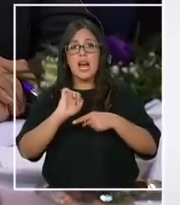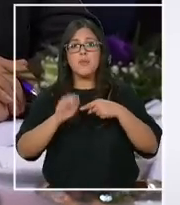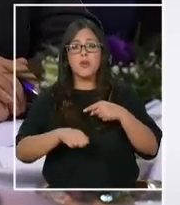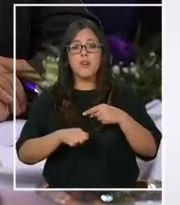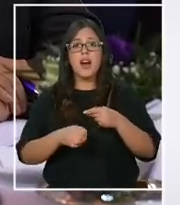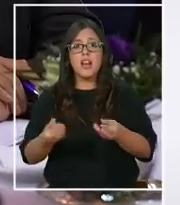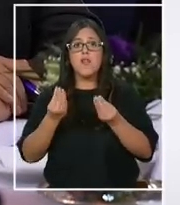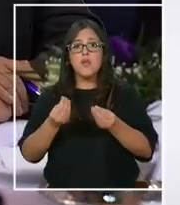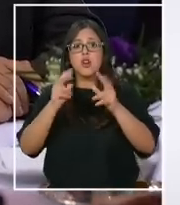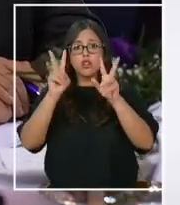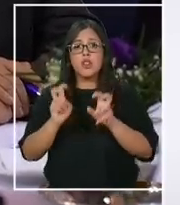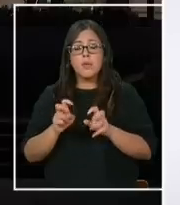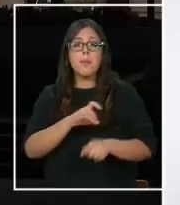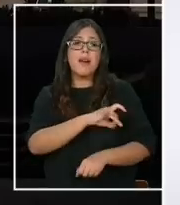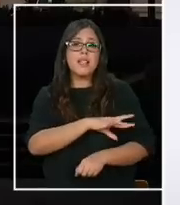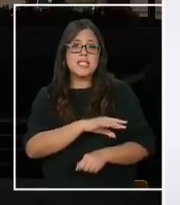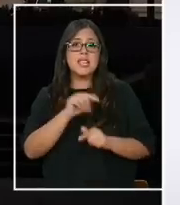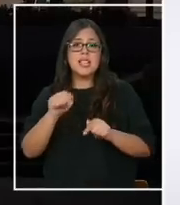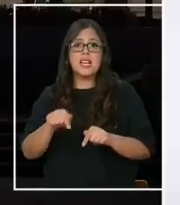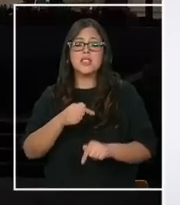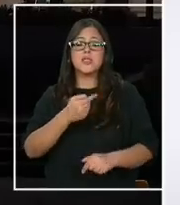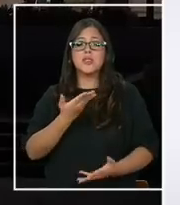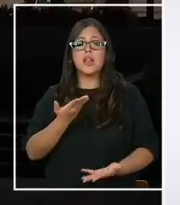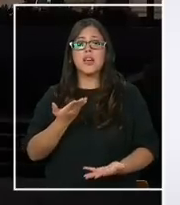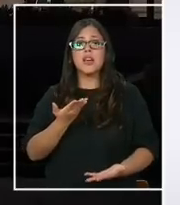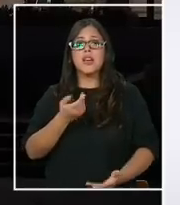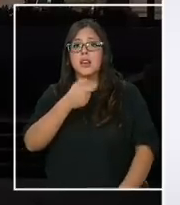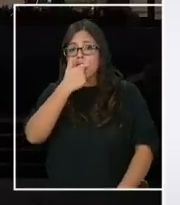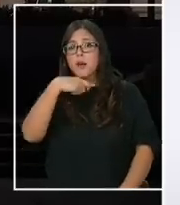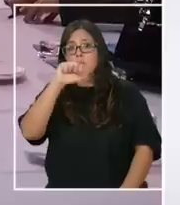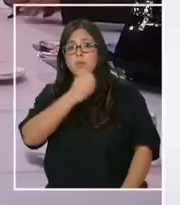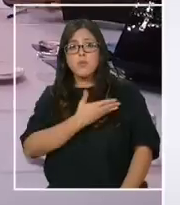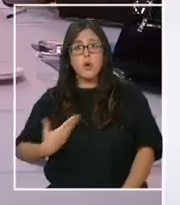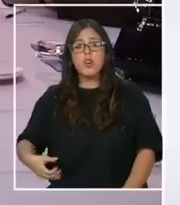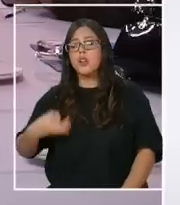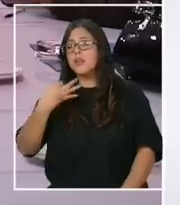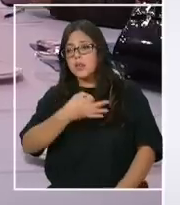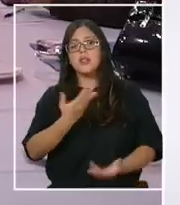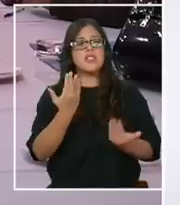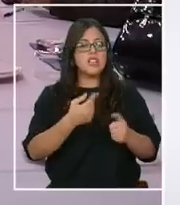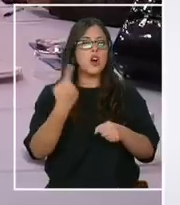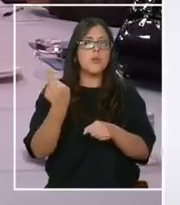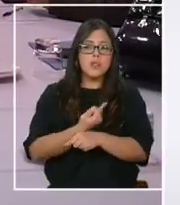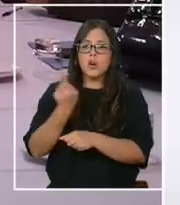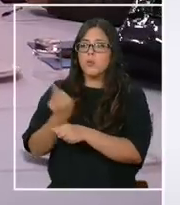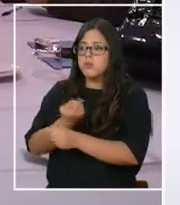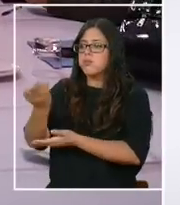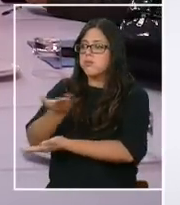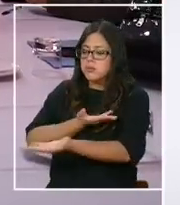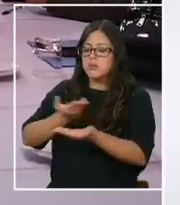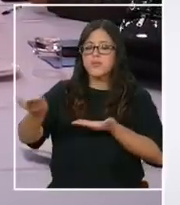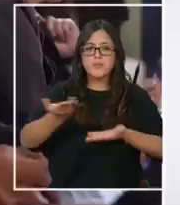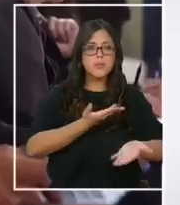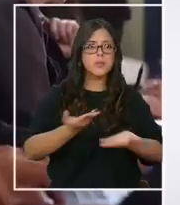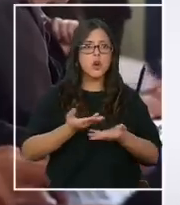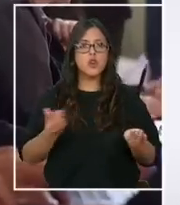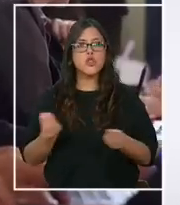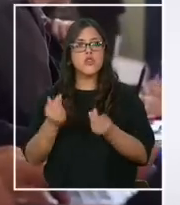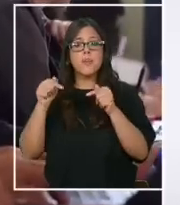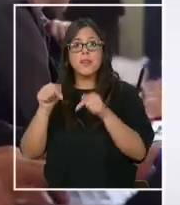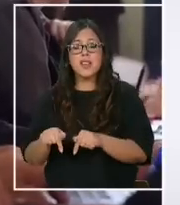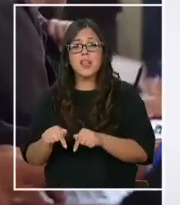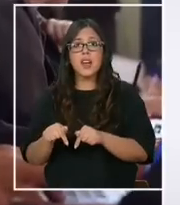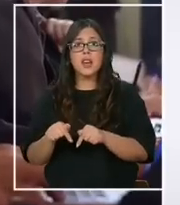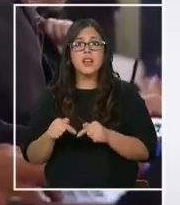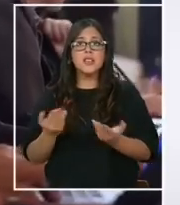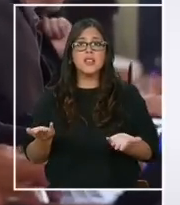es el mandato del presidente Boric, que ha planteado la importancia de dialogar, dialogar y dialogar. Ahora, en este caso, obviamente, de no mediar